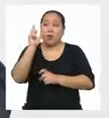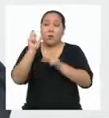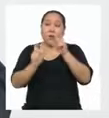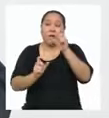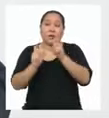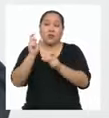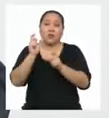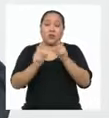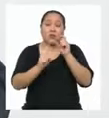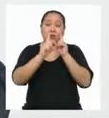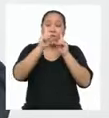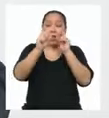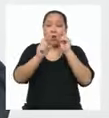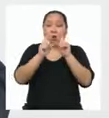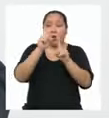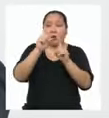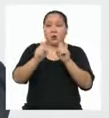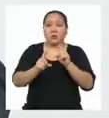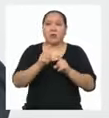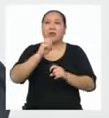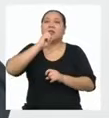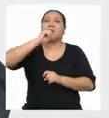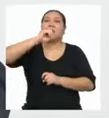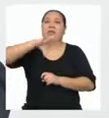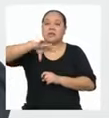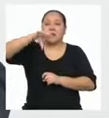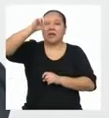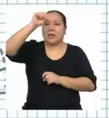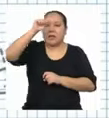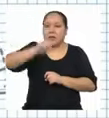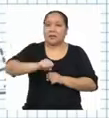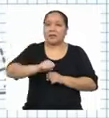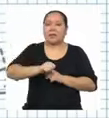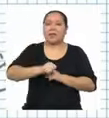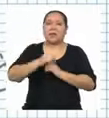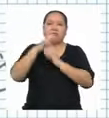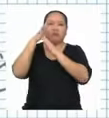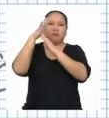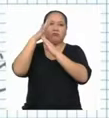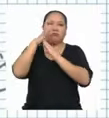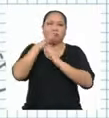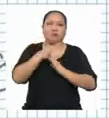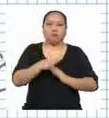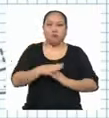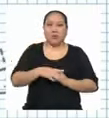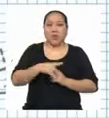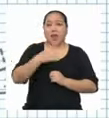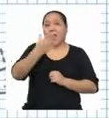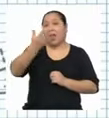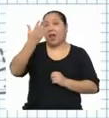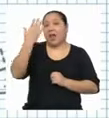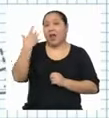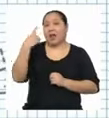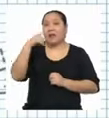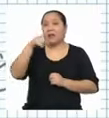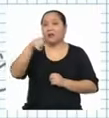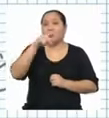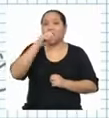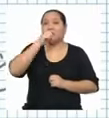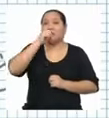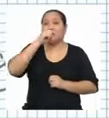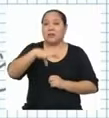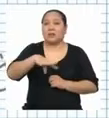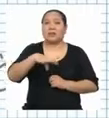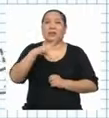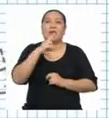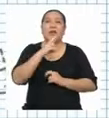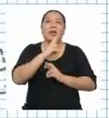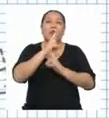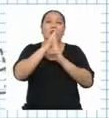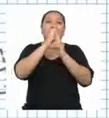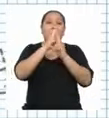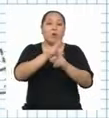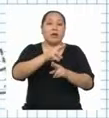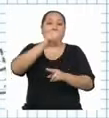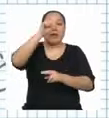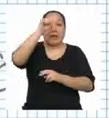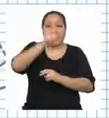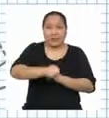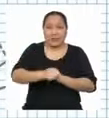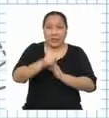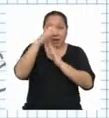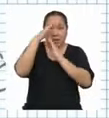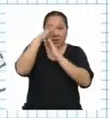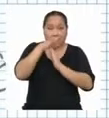afirman haber sufrido discriminación Hace un momento mencionaste que la respuesta sí, ha sido discriminado,